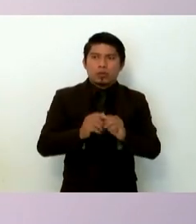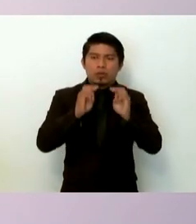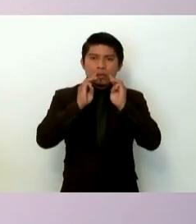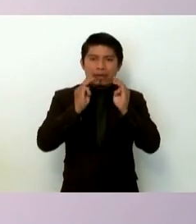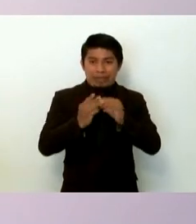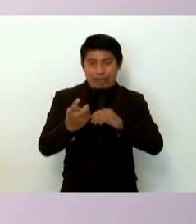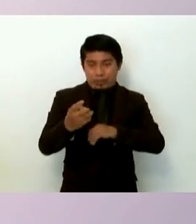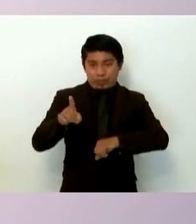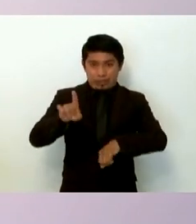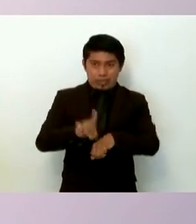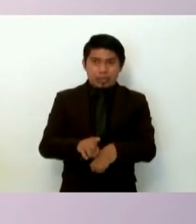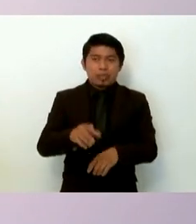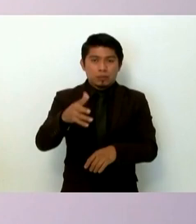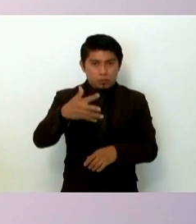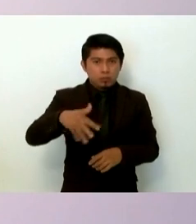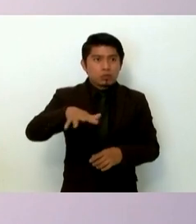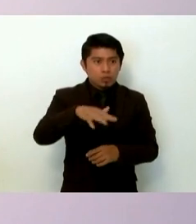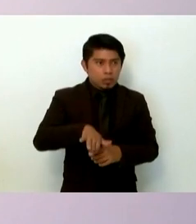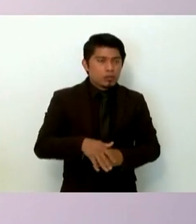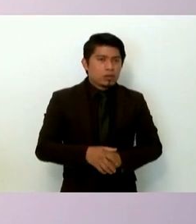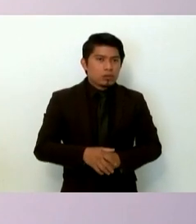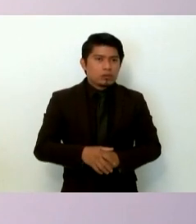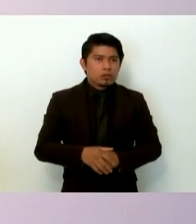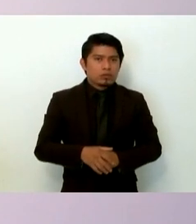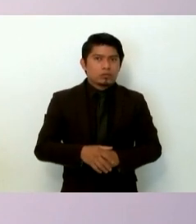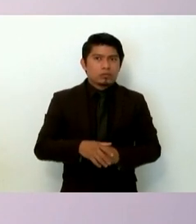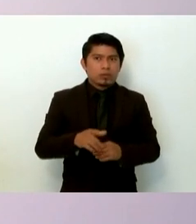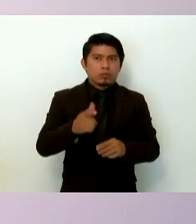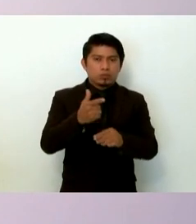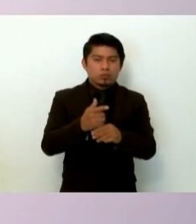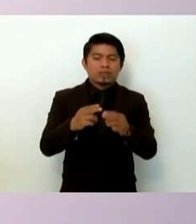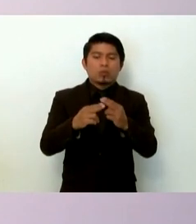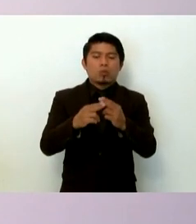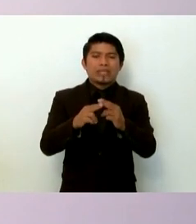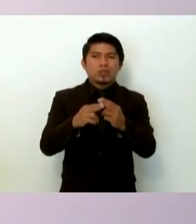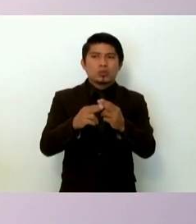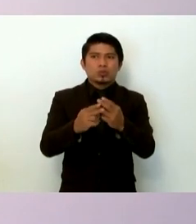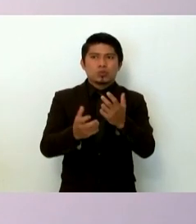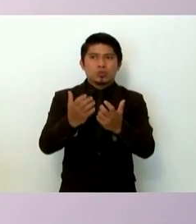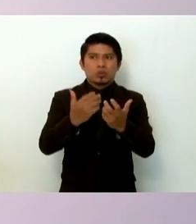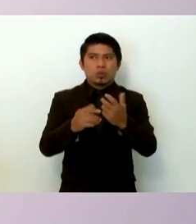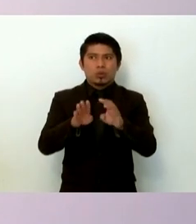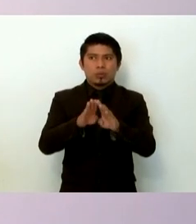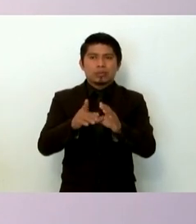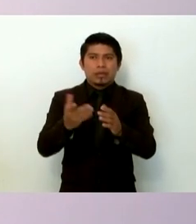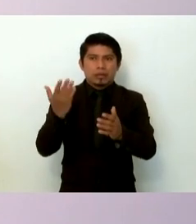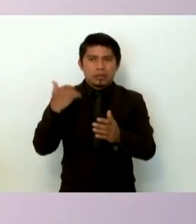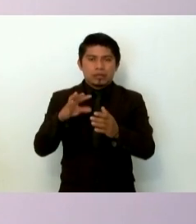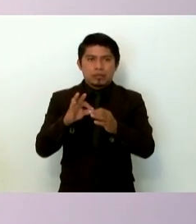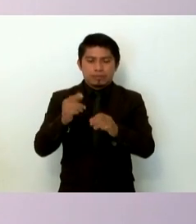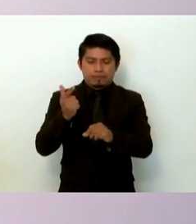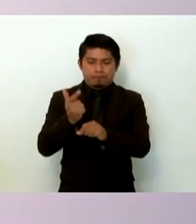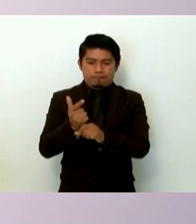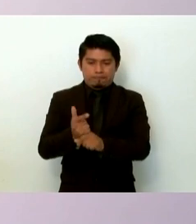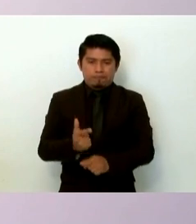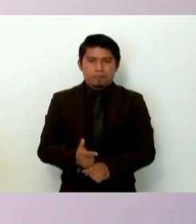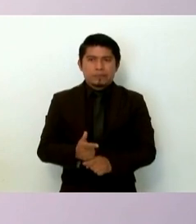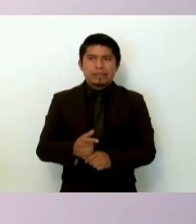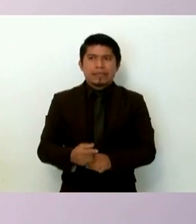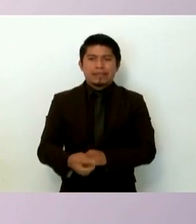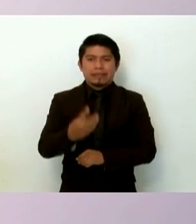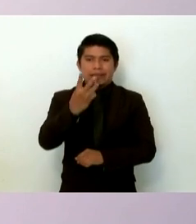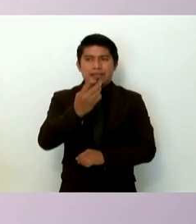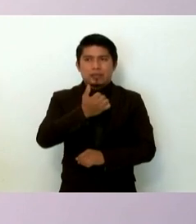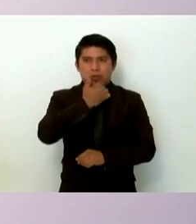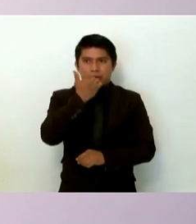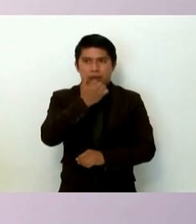días estamos buscando restos calcinados como se ha podido acreditar con los hallazgos de tres de